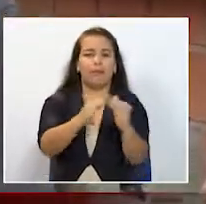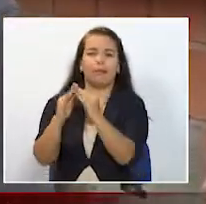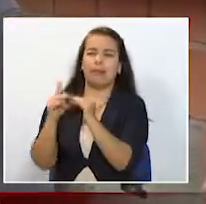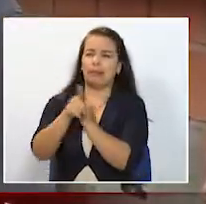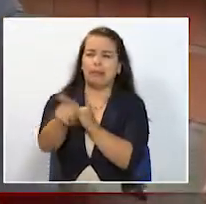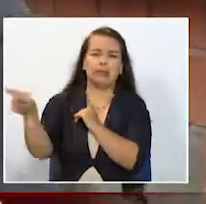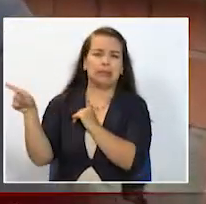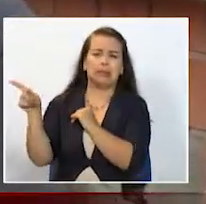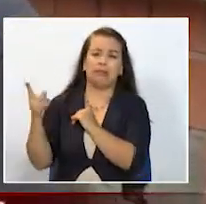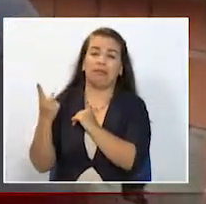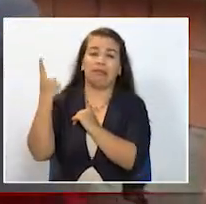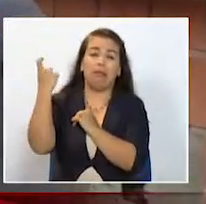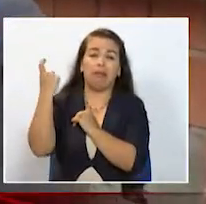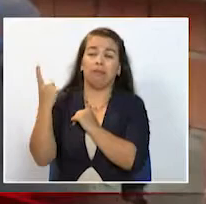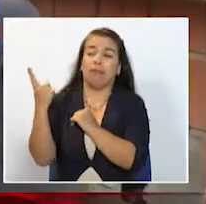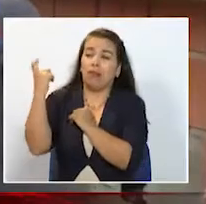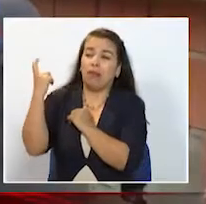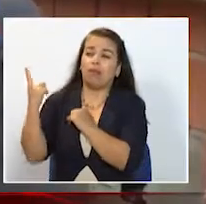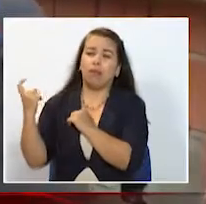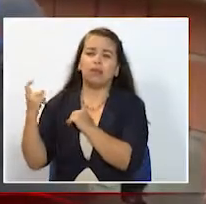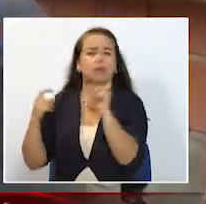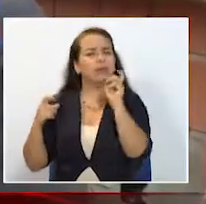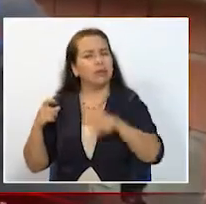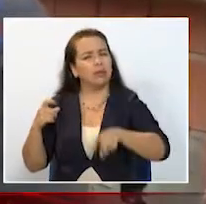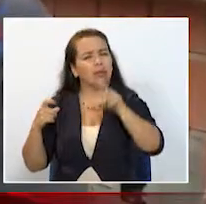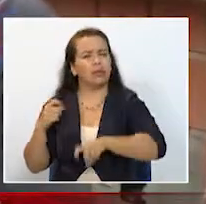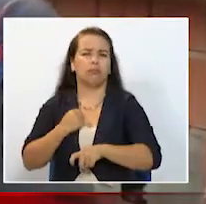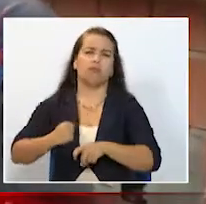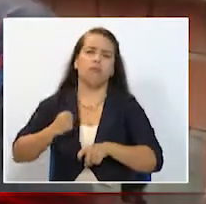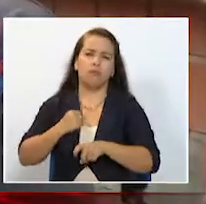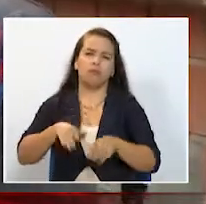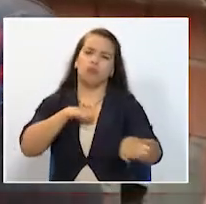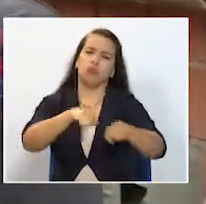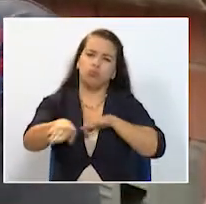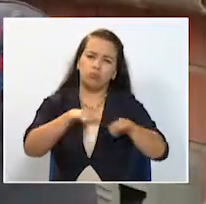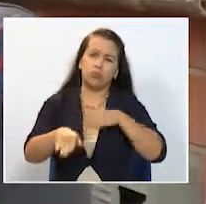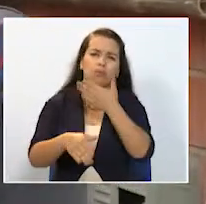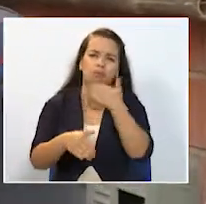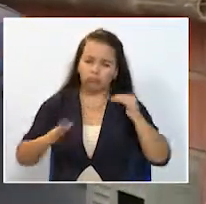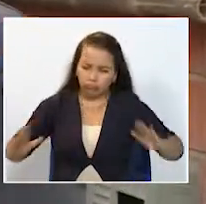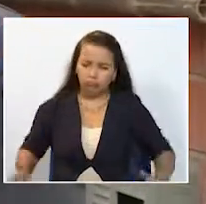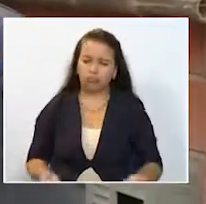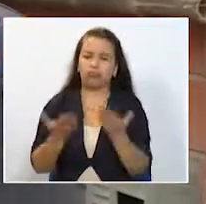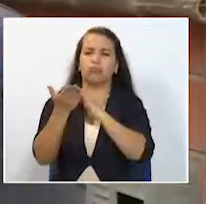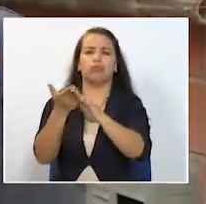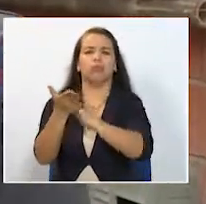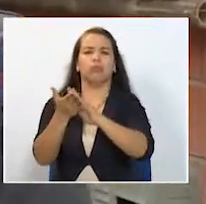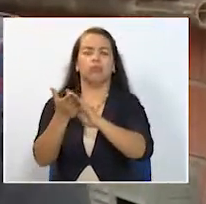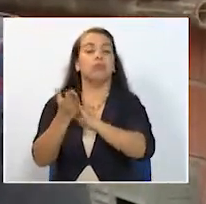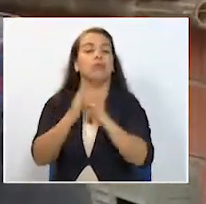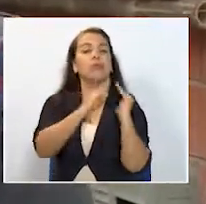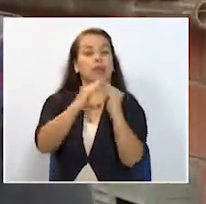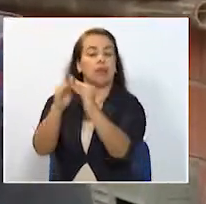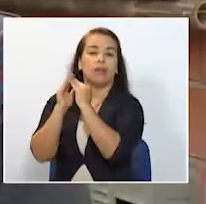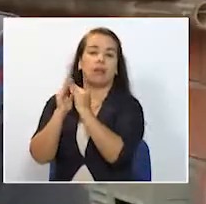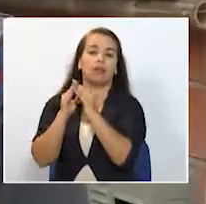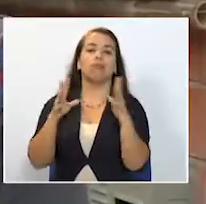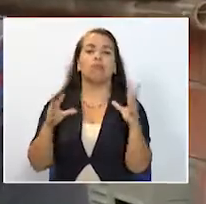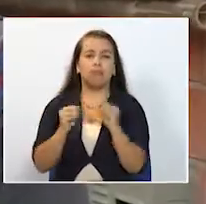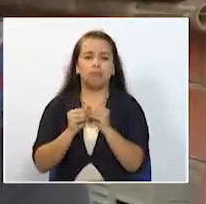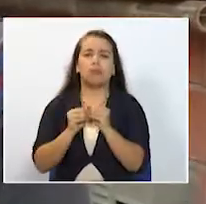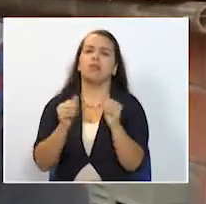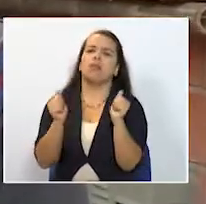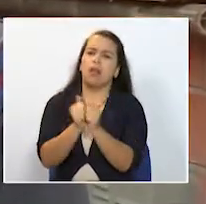inconclusas estamos necesitando el subsidio de mejoramiento de vivienda necesitamos un acompañamiento